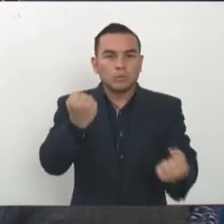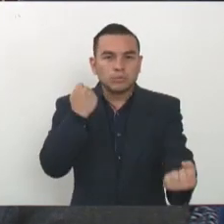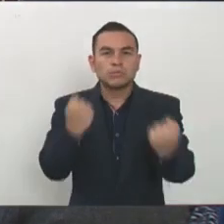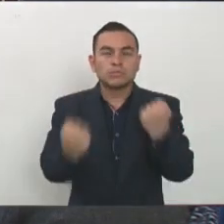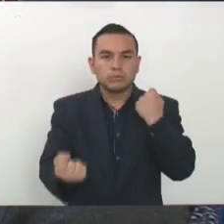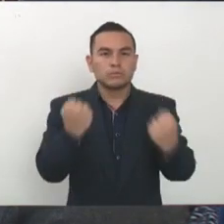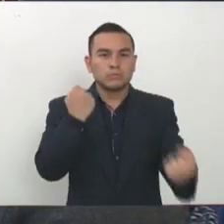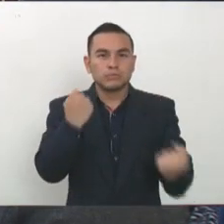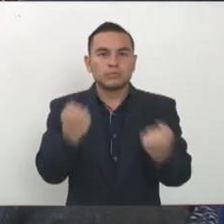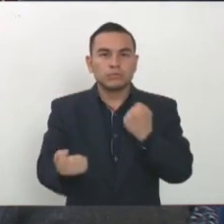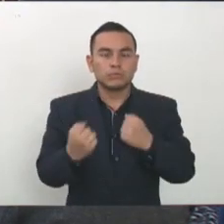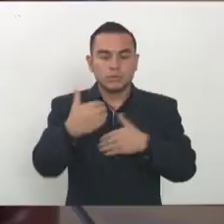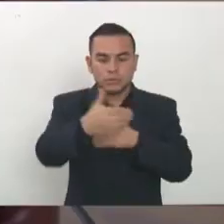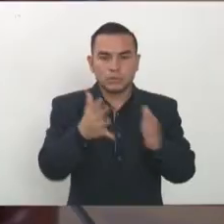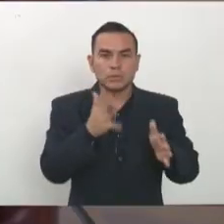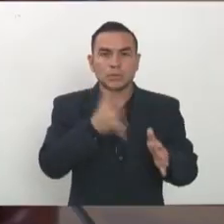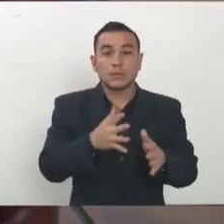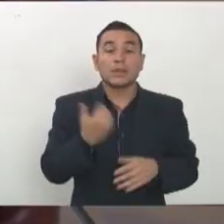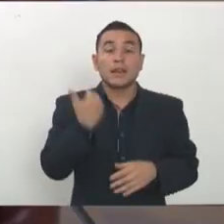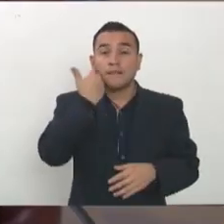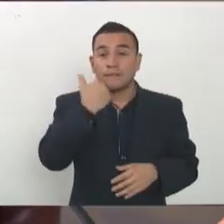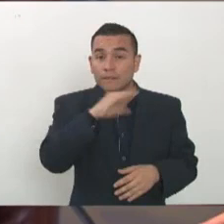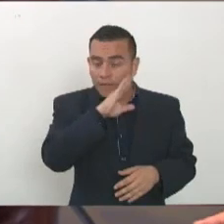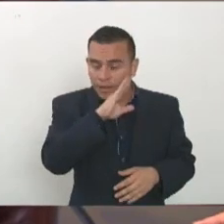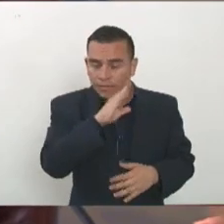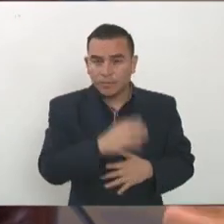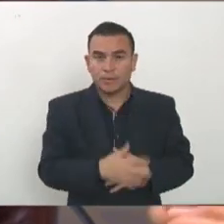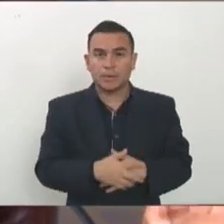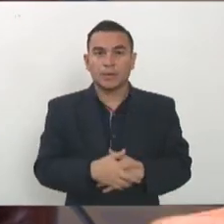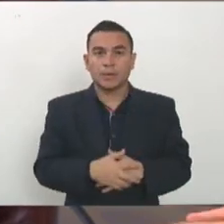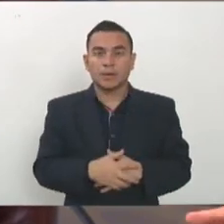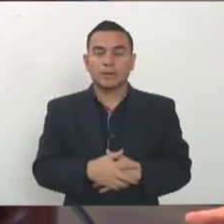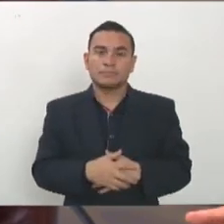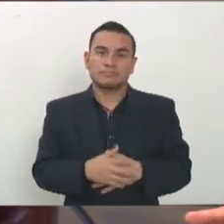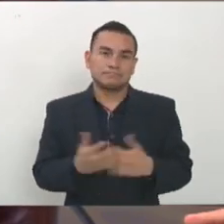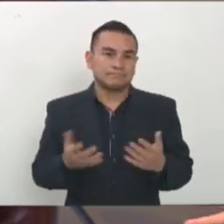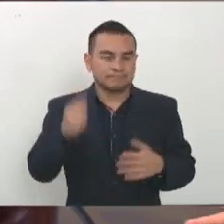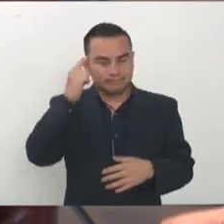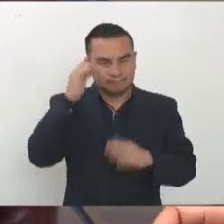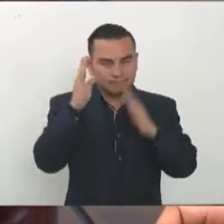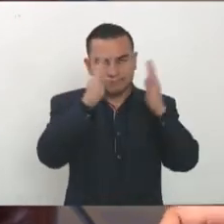prohibimos las personas en cuarentena los enfermos que tengamos obviamente